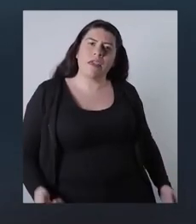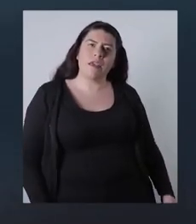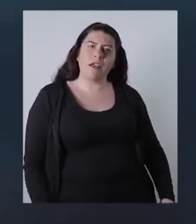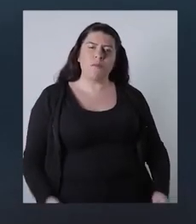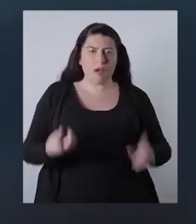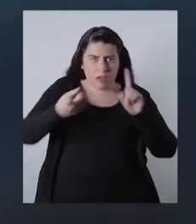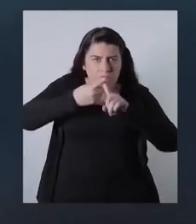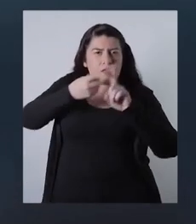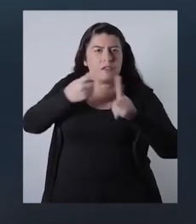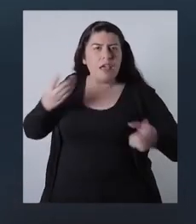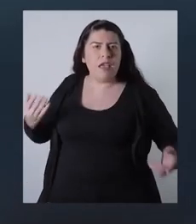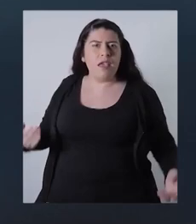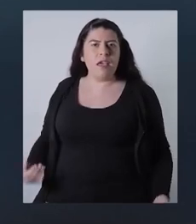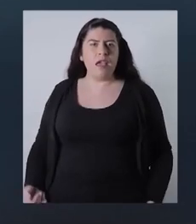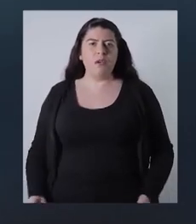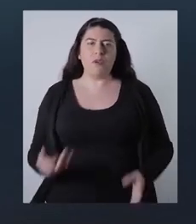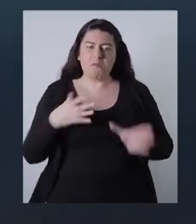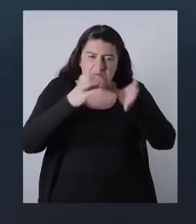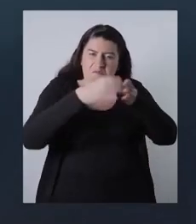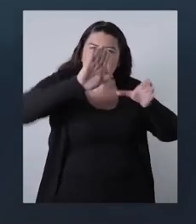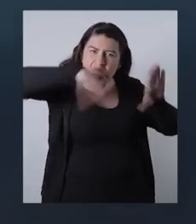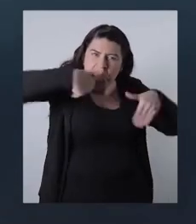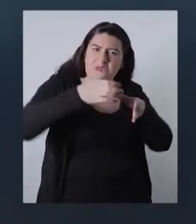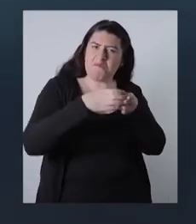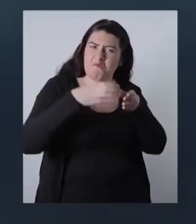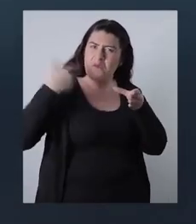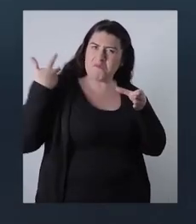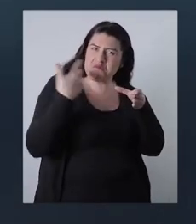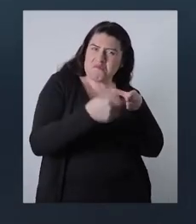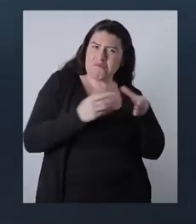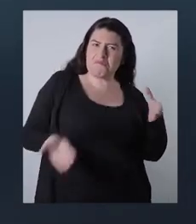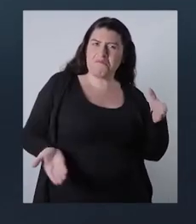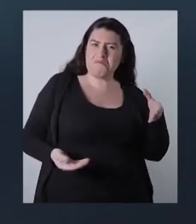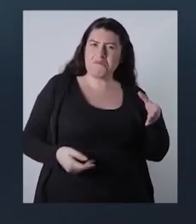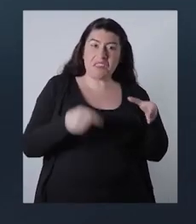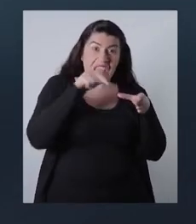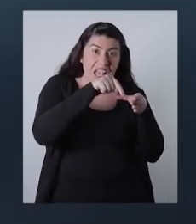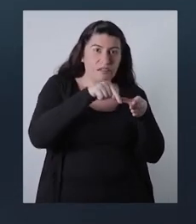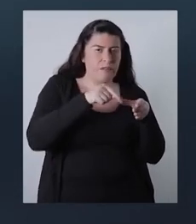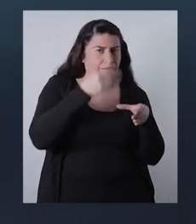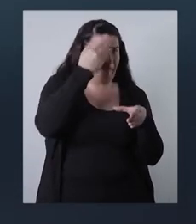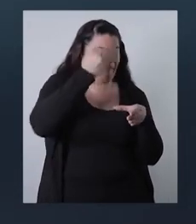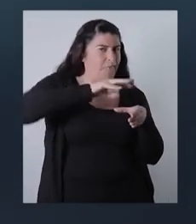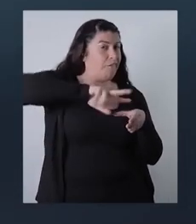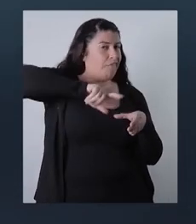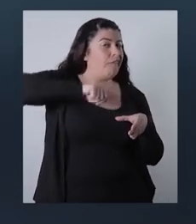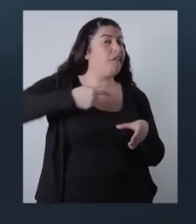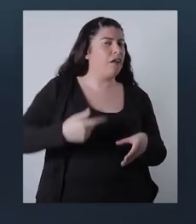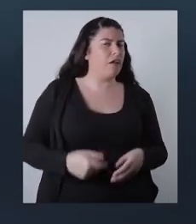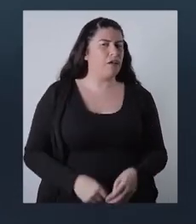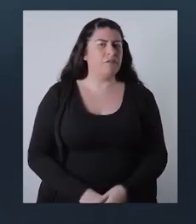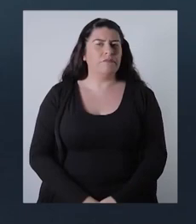¡Para que no queden los mismos lonches siempre! Que son secos para el torremífo, además.